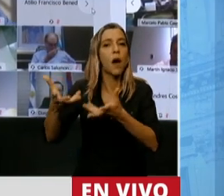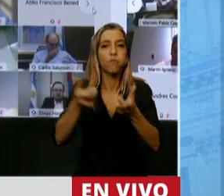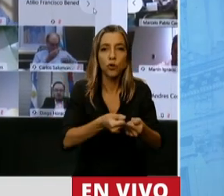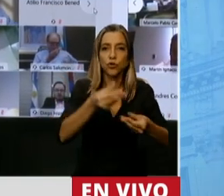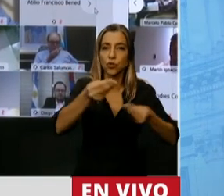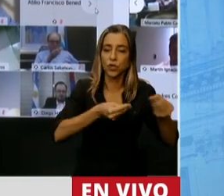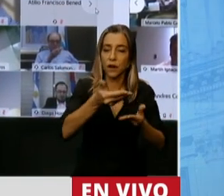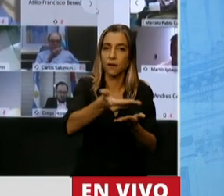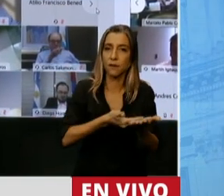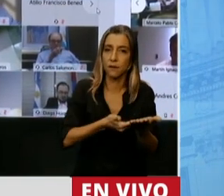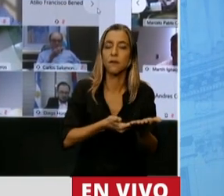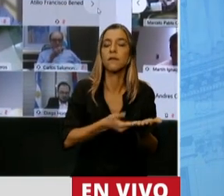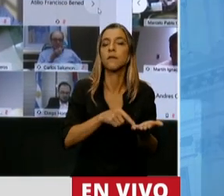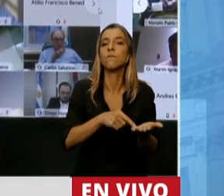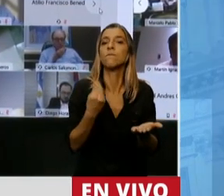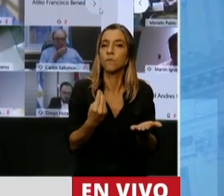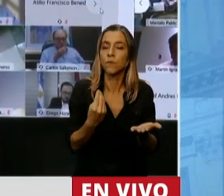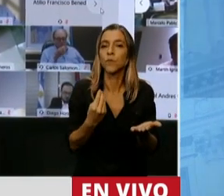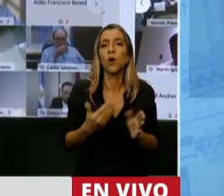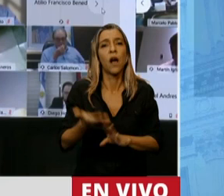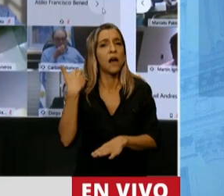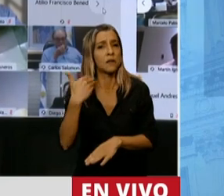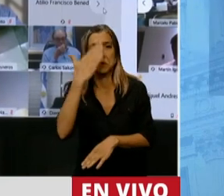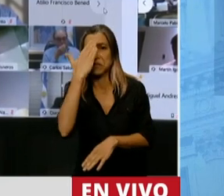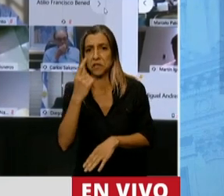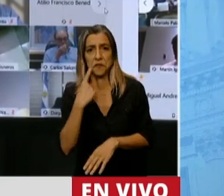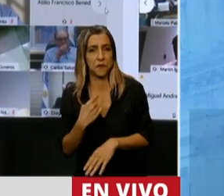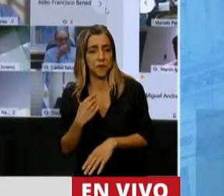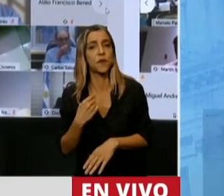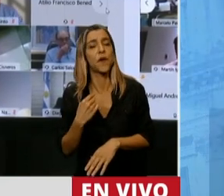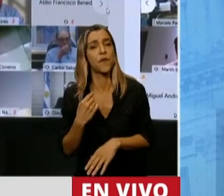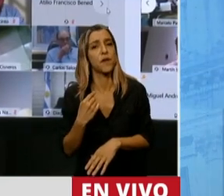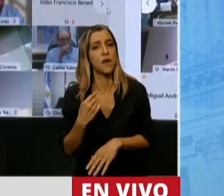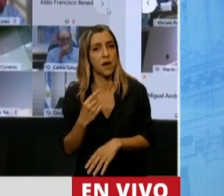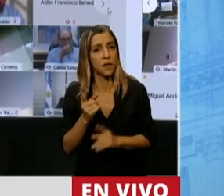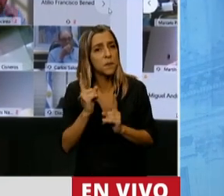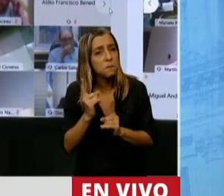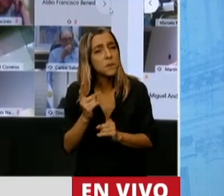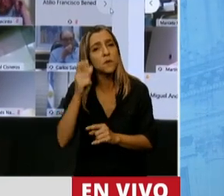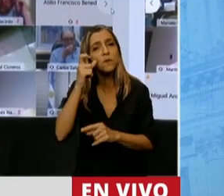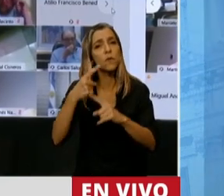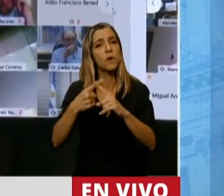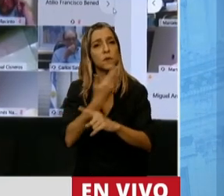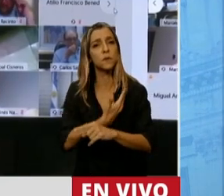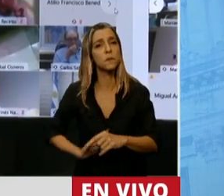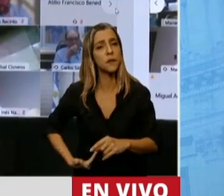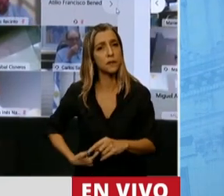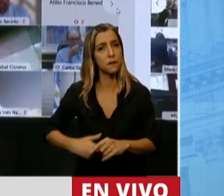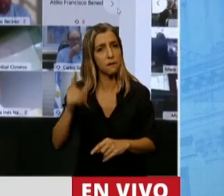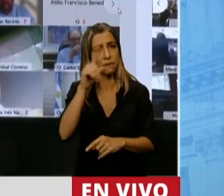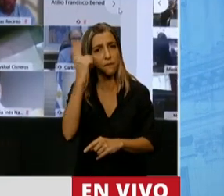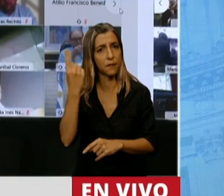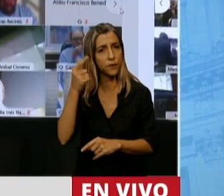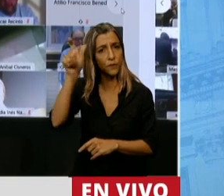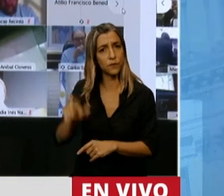Porque basta decir nomás que hace 15 días atrás el propio expresidente de la Nación, Mauricio Macri,